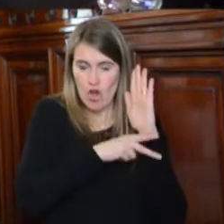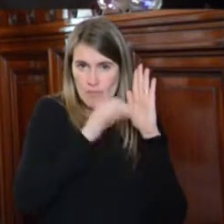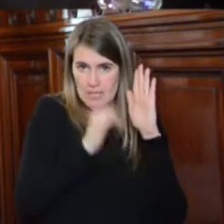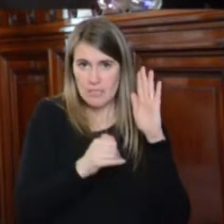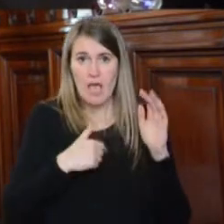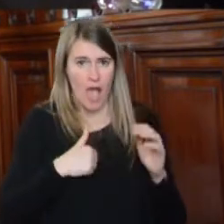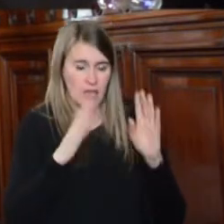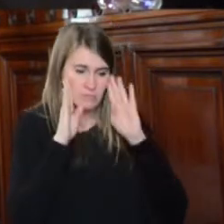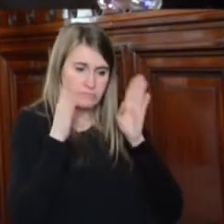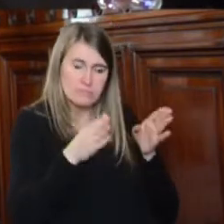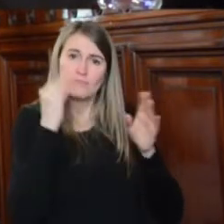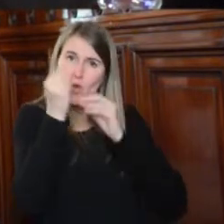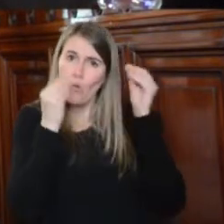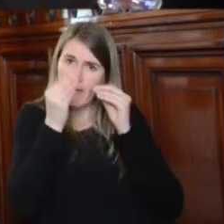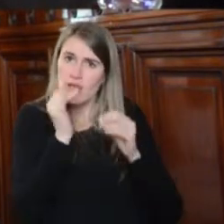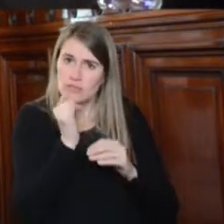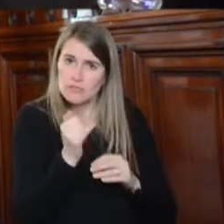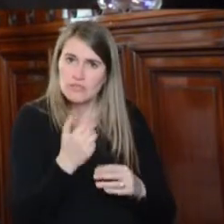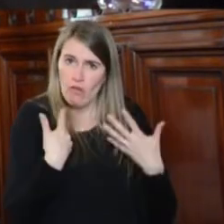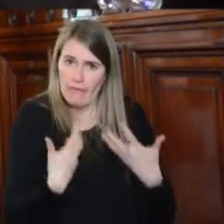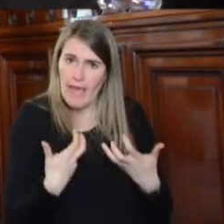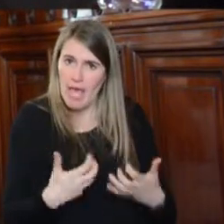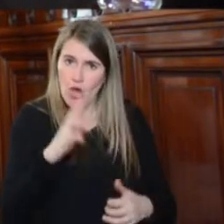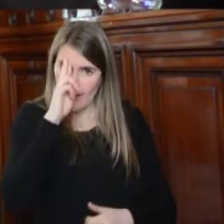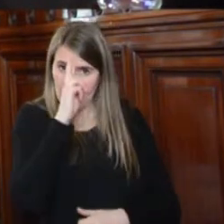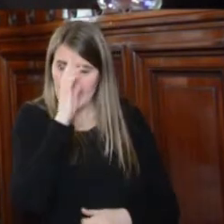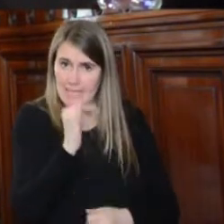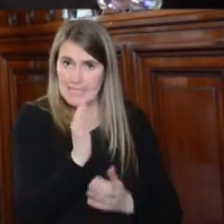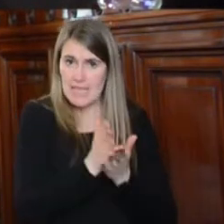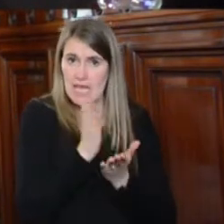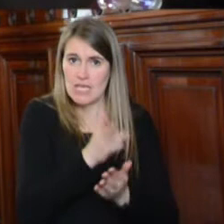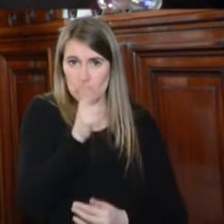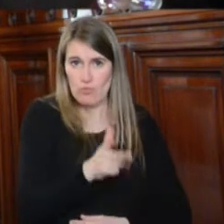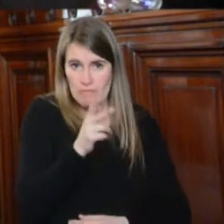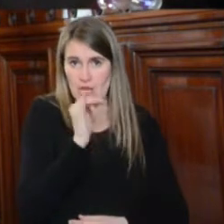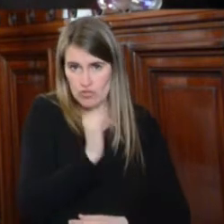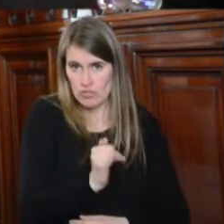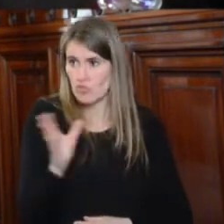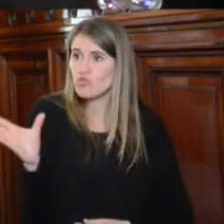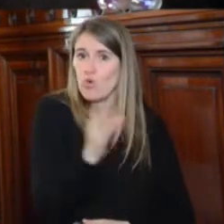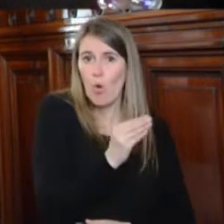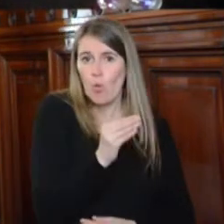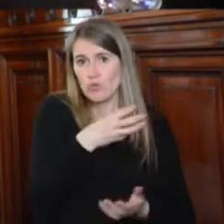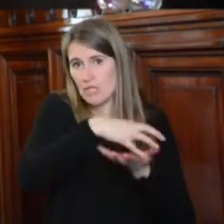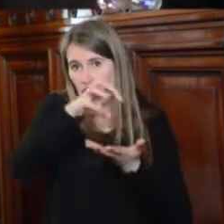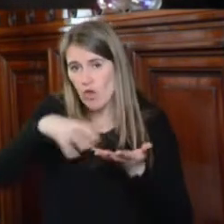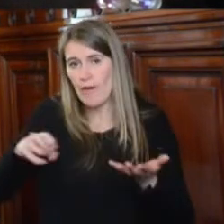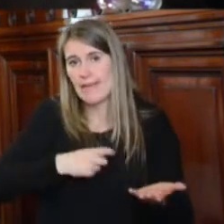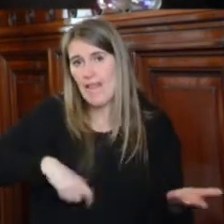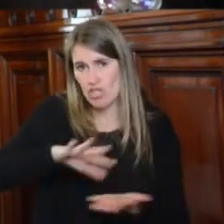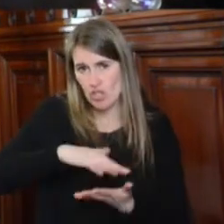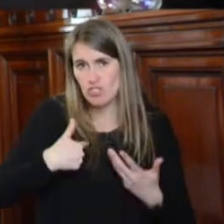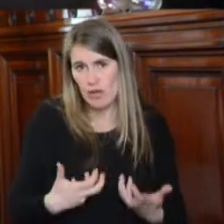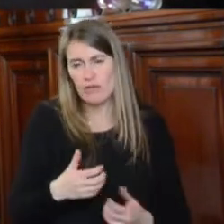preocupados por el cumplimiento de los derechos humanos por todos los sectores de la sociedad. No sé si hay alguna